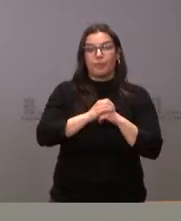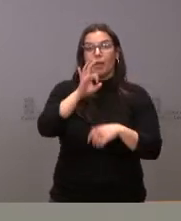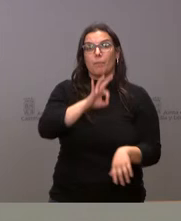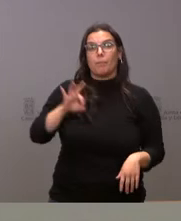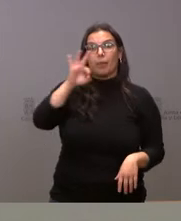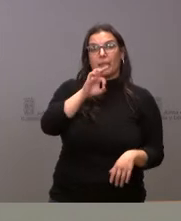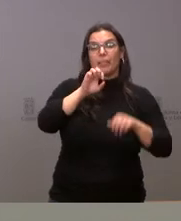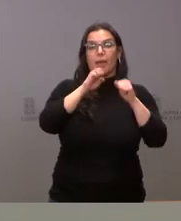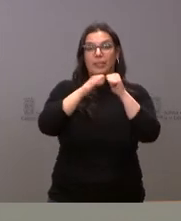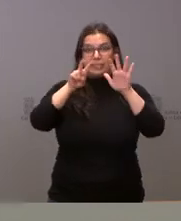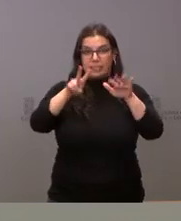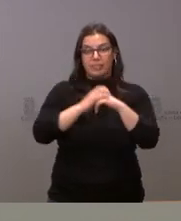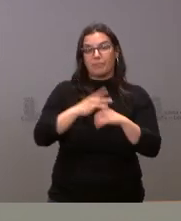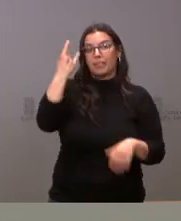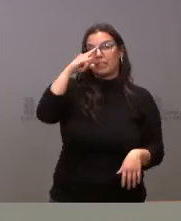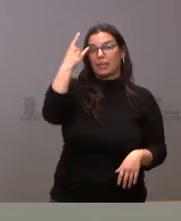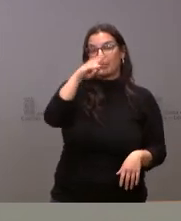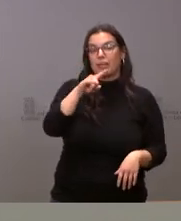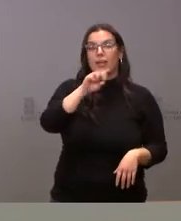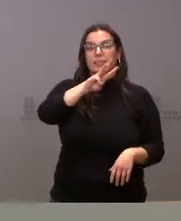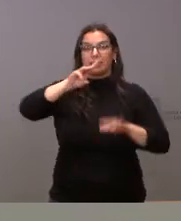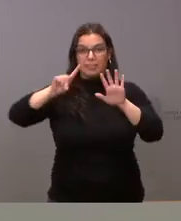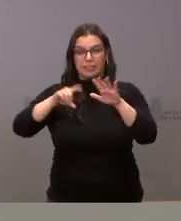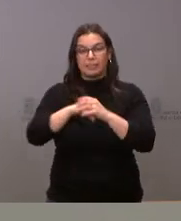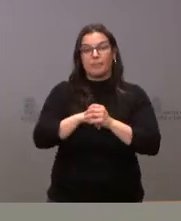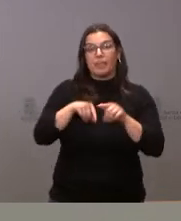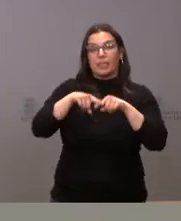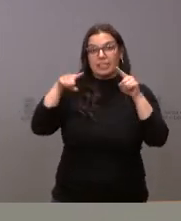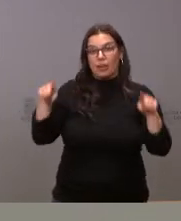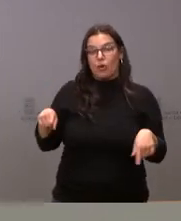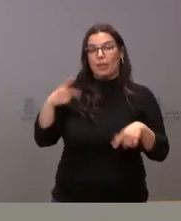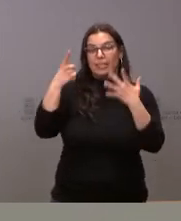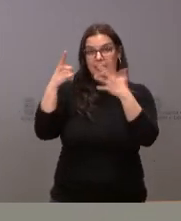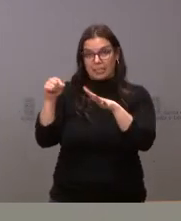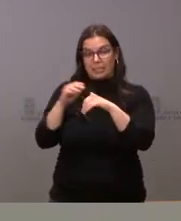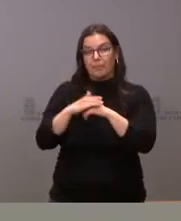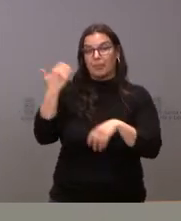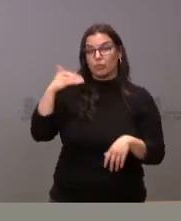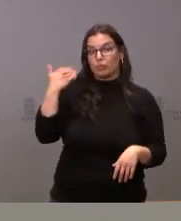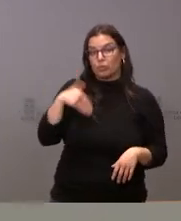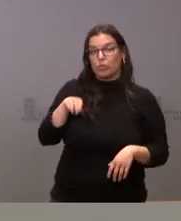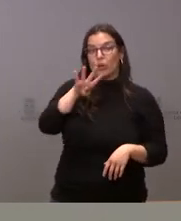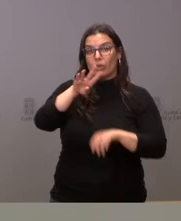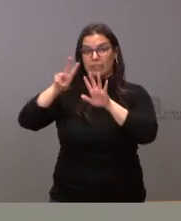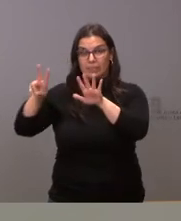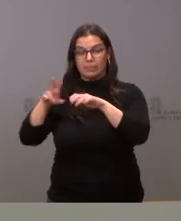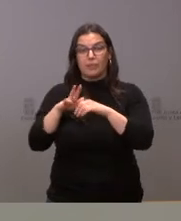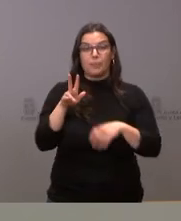Palencia 27, Salamanca 36, Segovia 60, Soria 47,